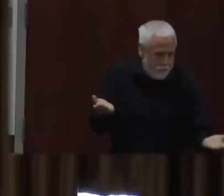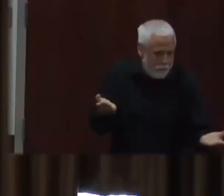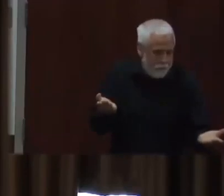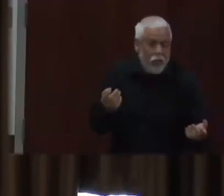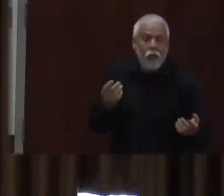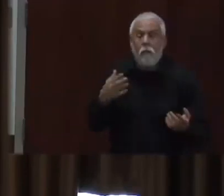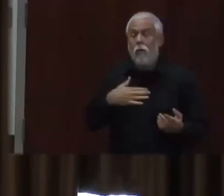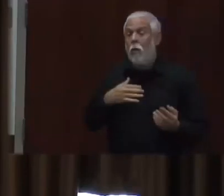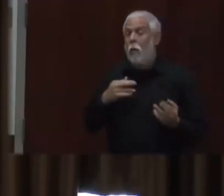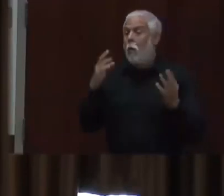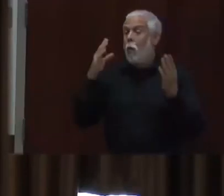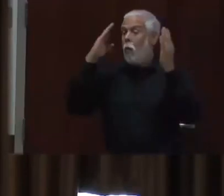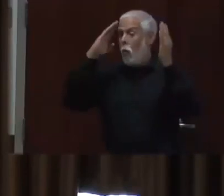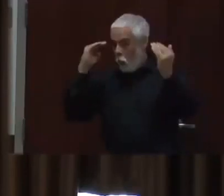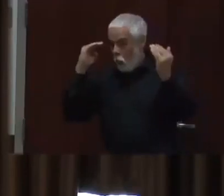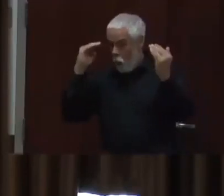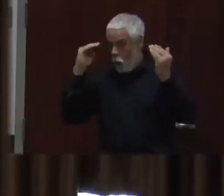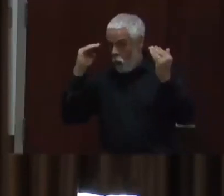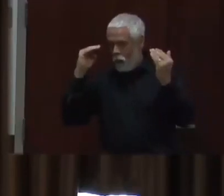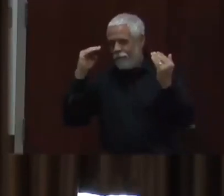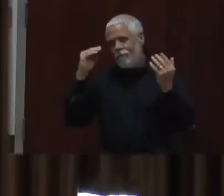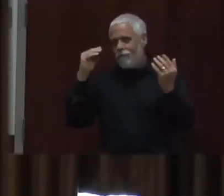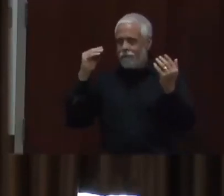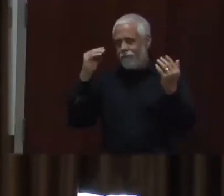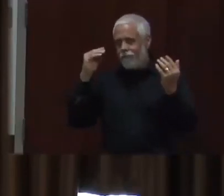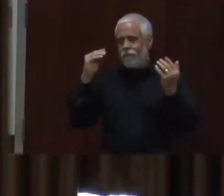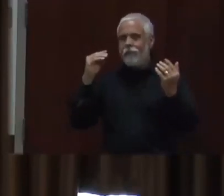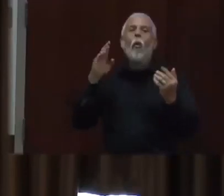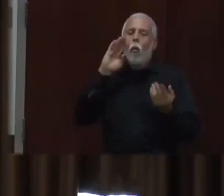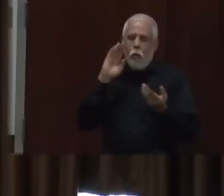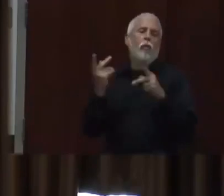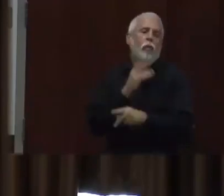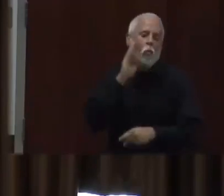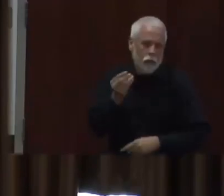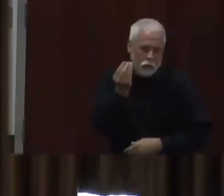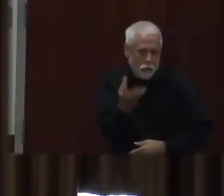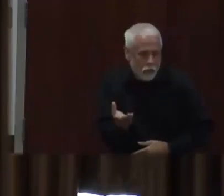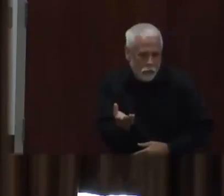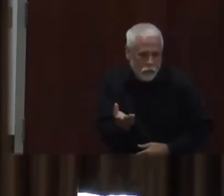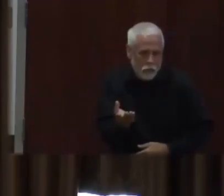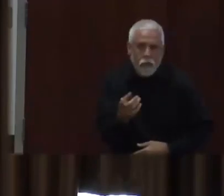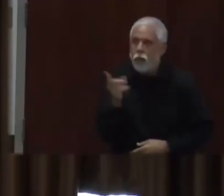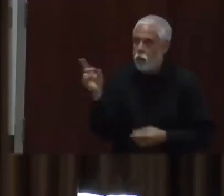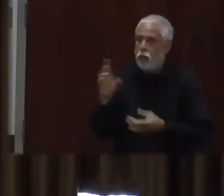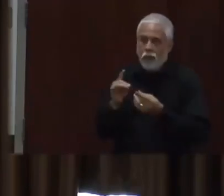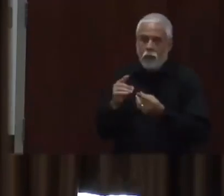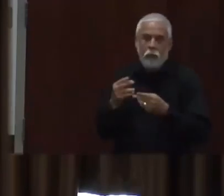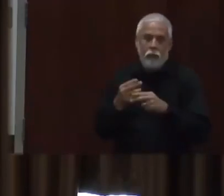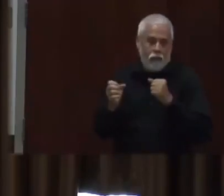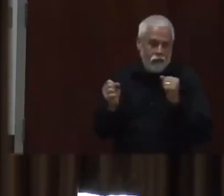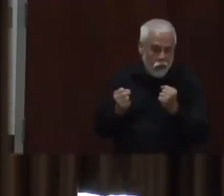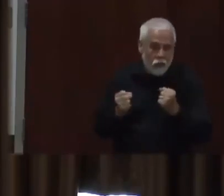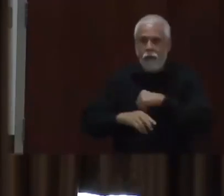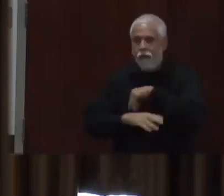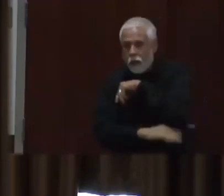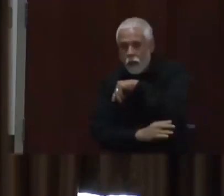vemos los comportamientos que hacemos, usualmente estas enfermedades respiratorias se invernan